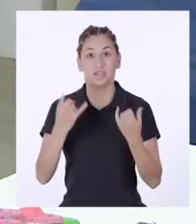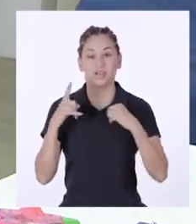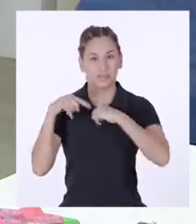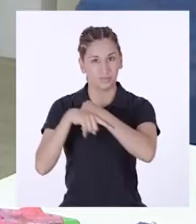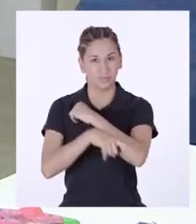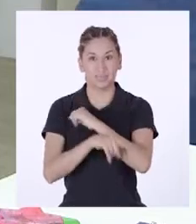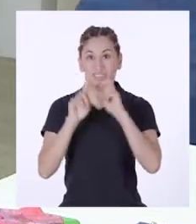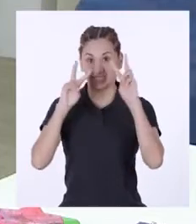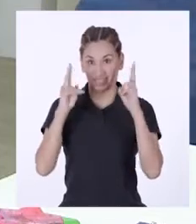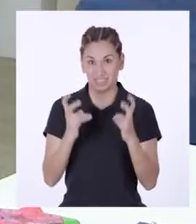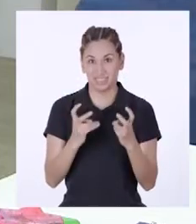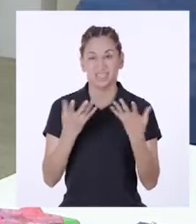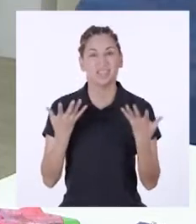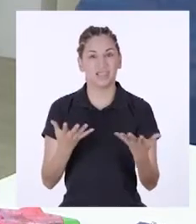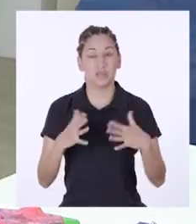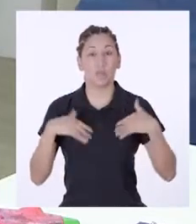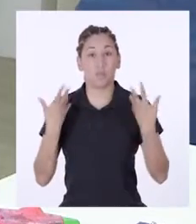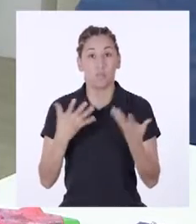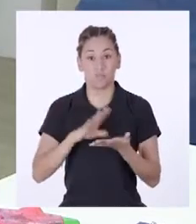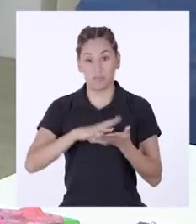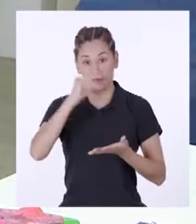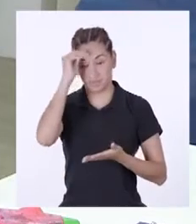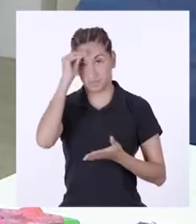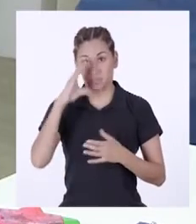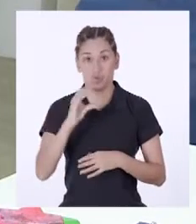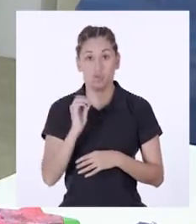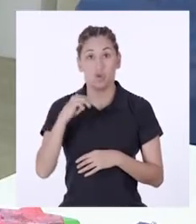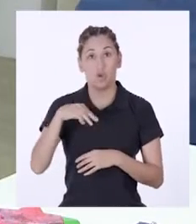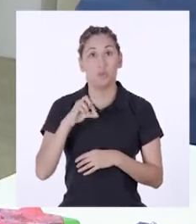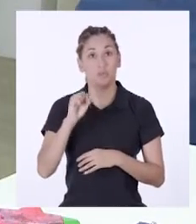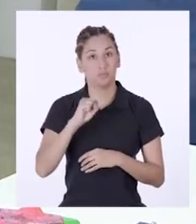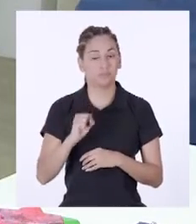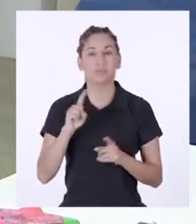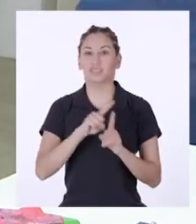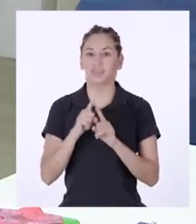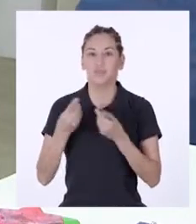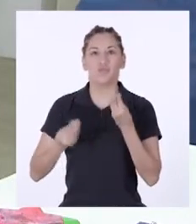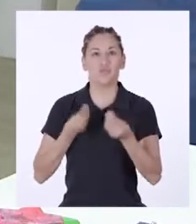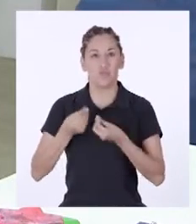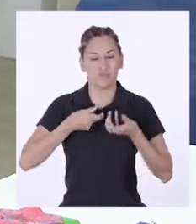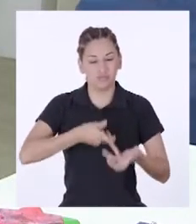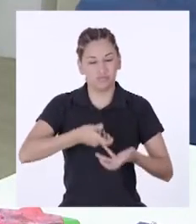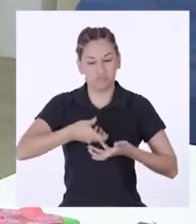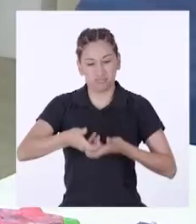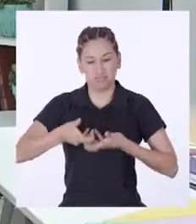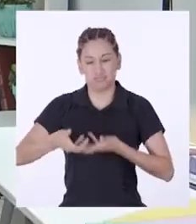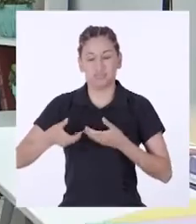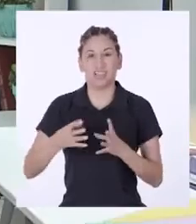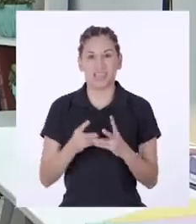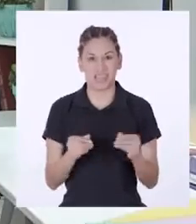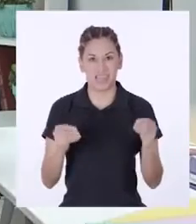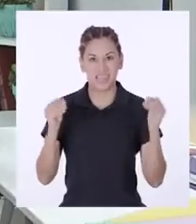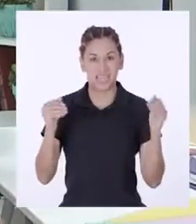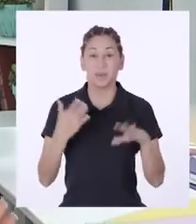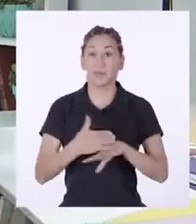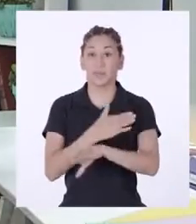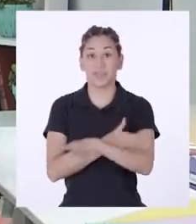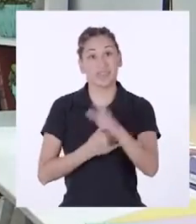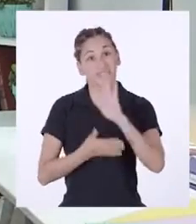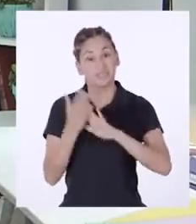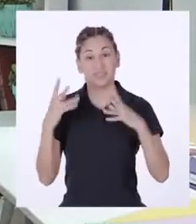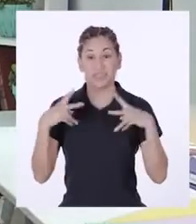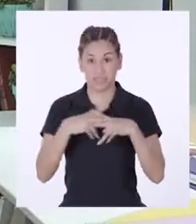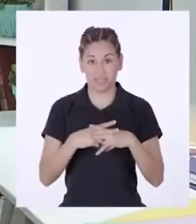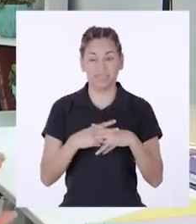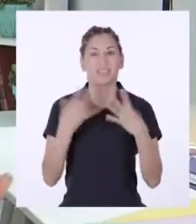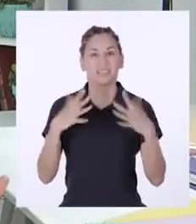profundizar en el tema para ver qué más podemos aprender del compost y su aplicación sobre el suelo. Antes de la pausa,